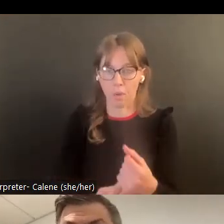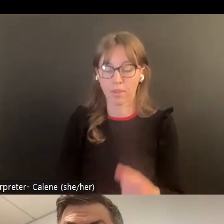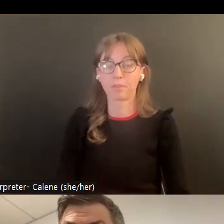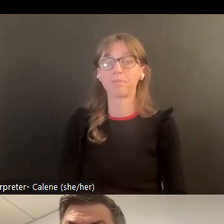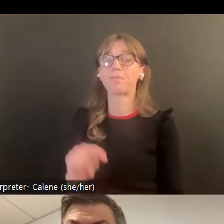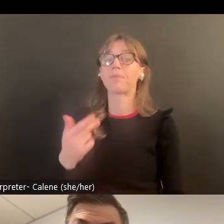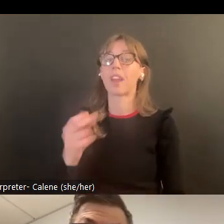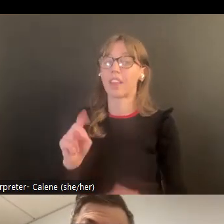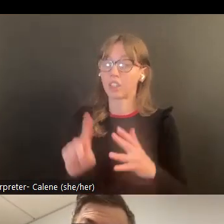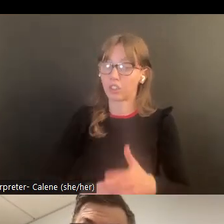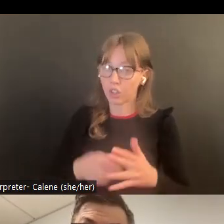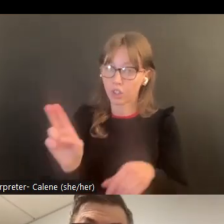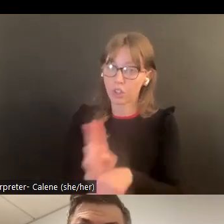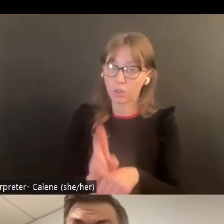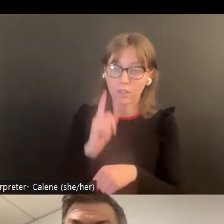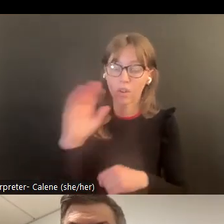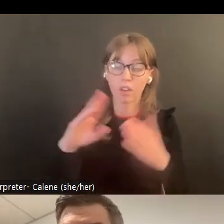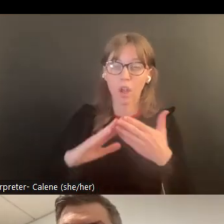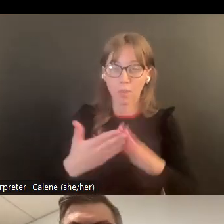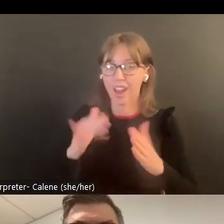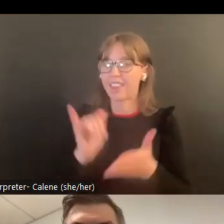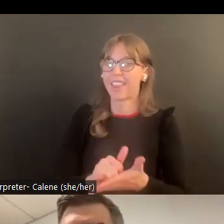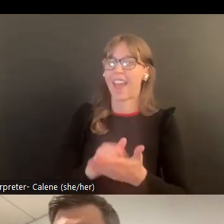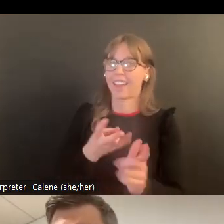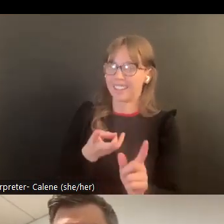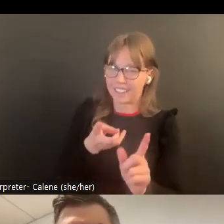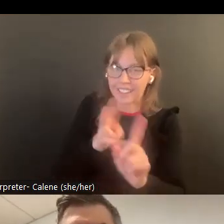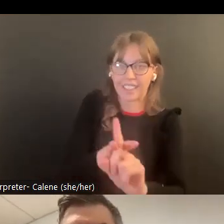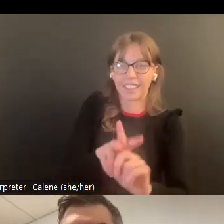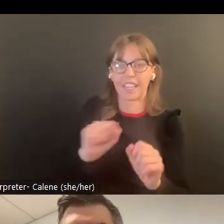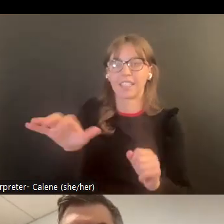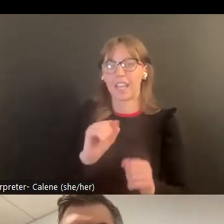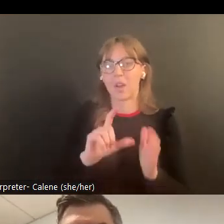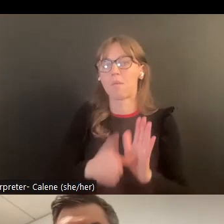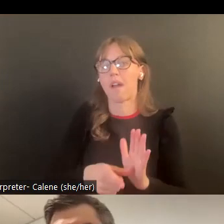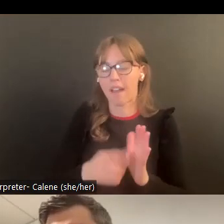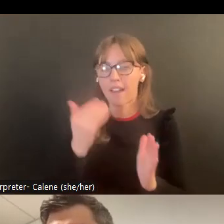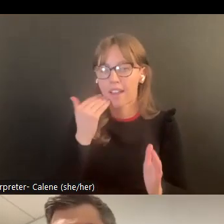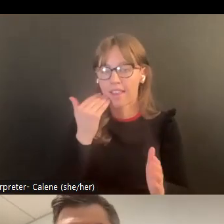luego será implementación en su comunidad puede ser la implementación que tome tiempo